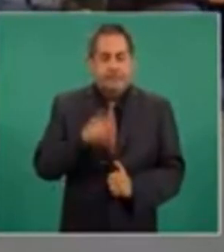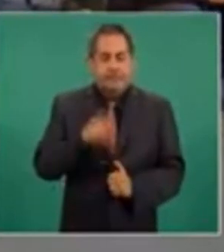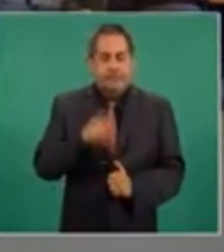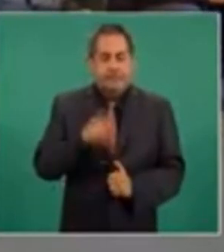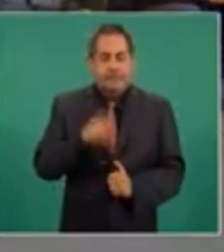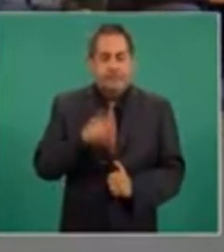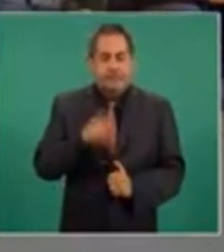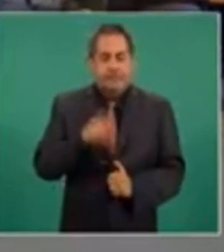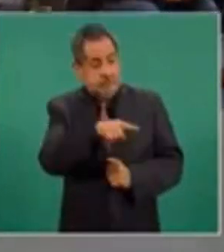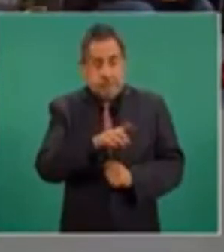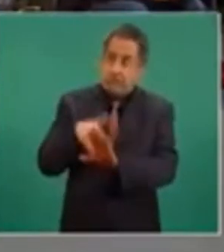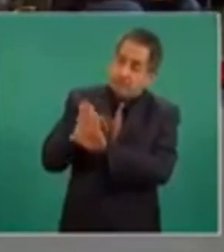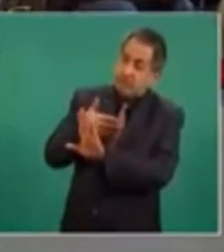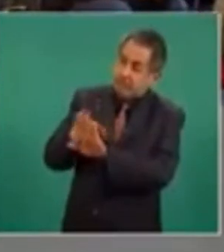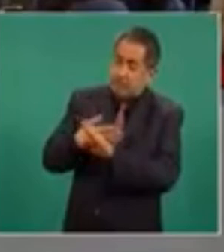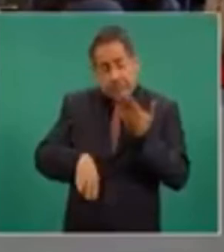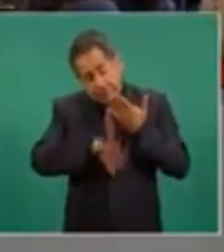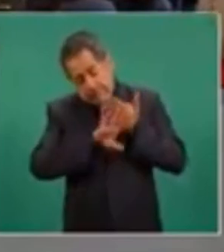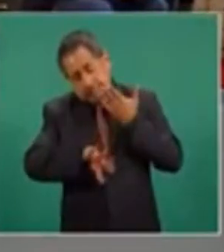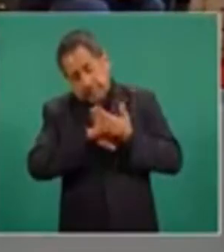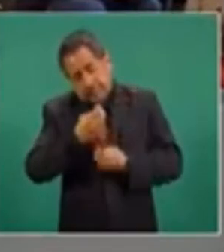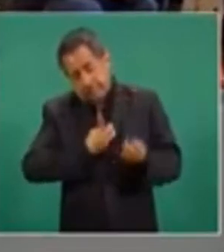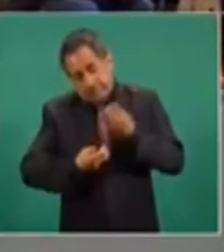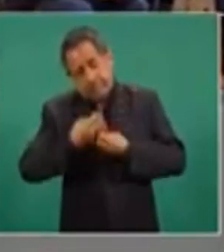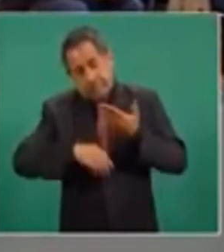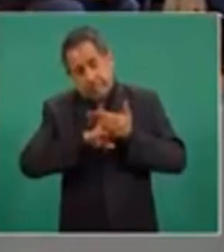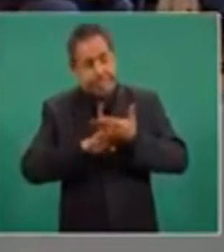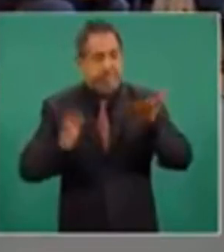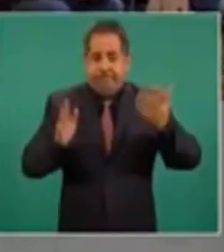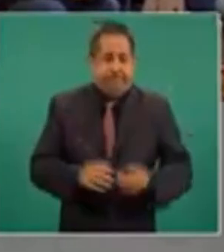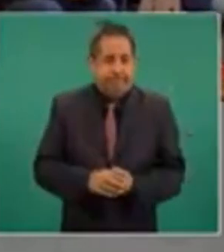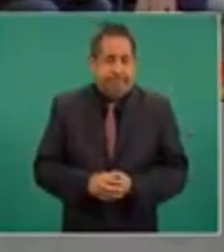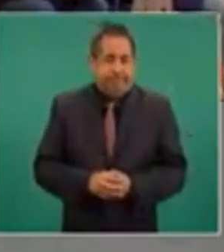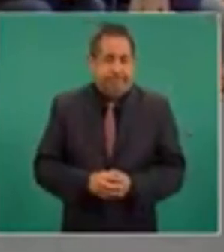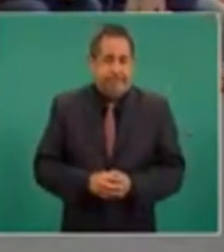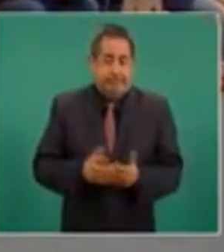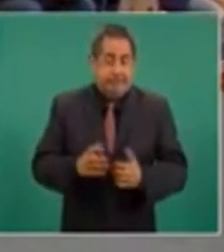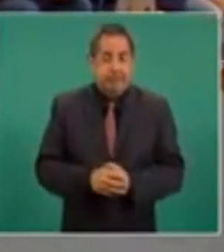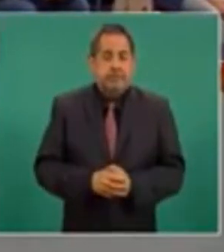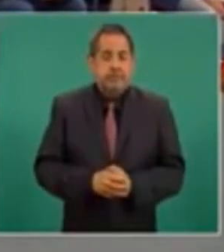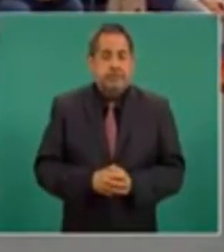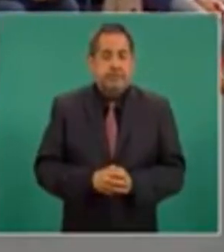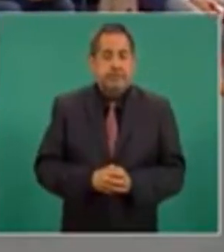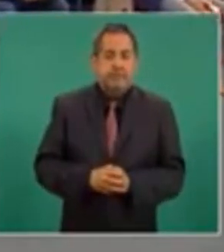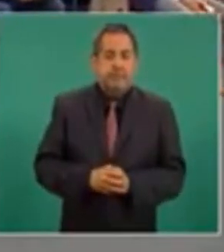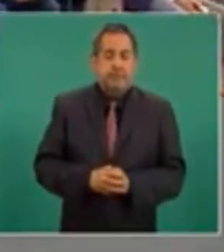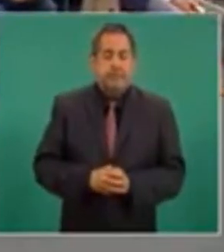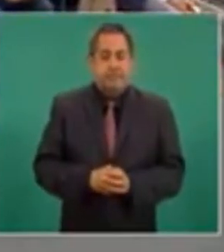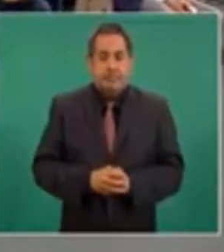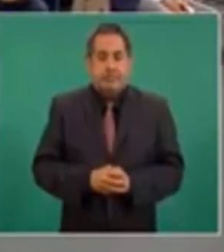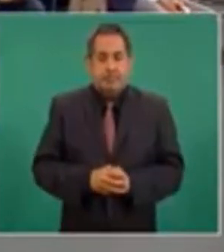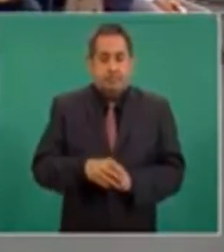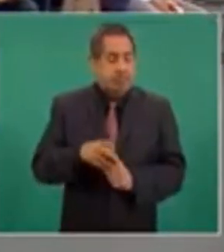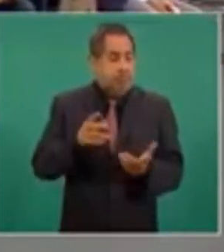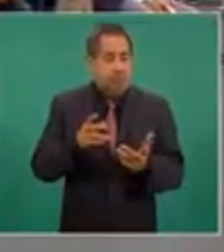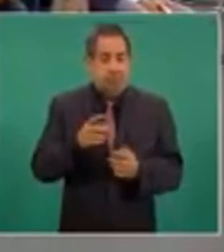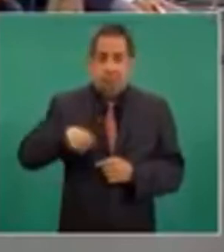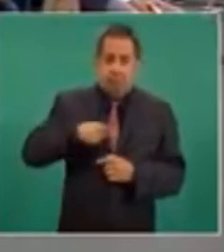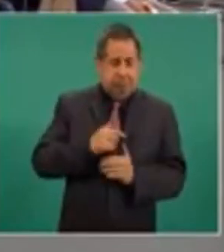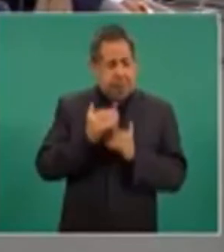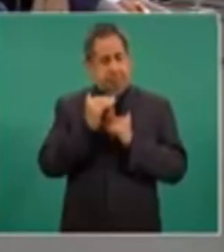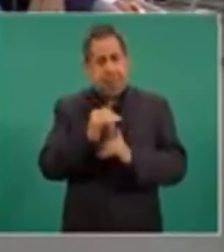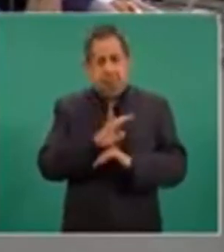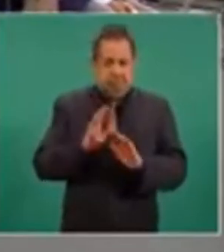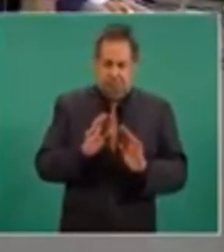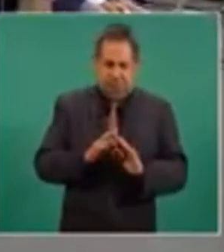Es ataques y ataques y ataques y ataques. Entonces, pues sin limitar a nadie, porque